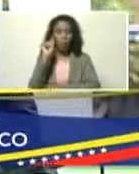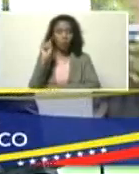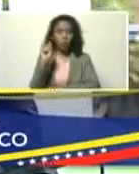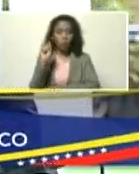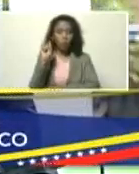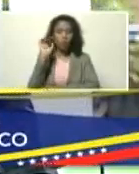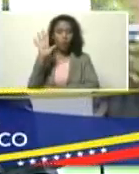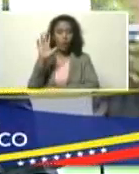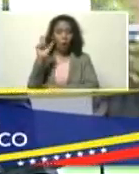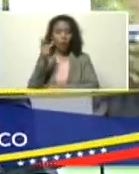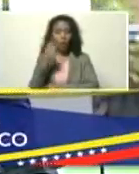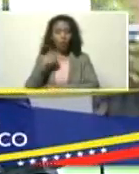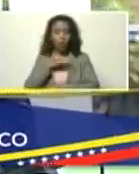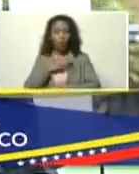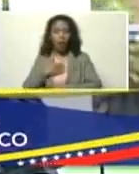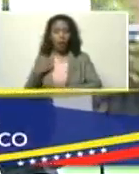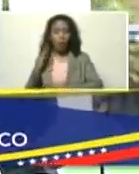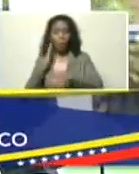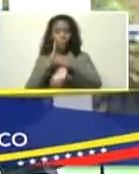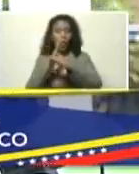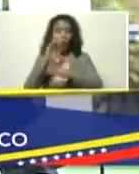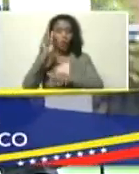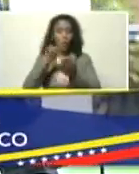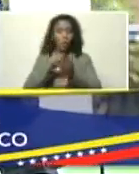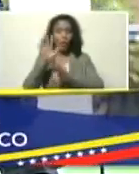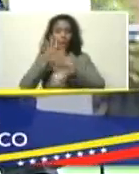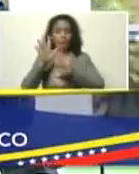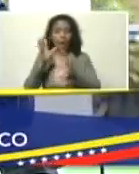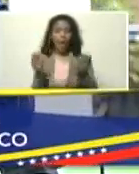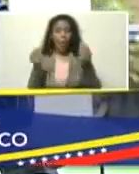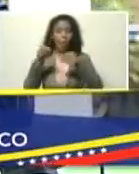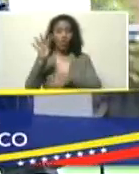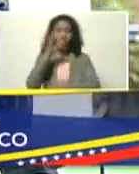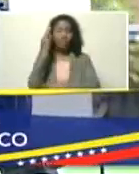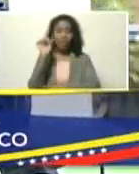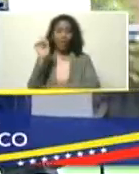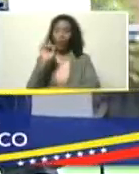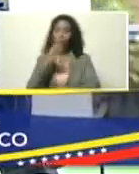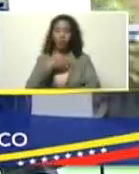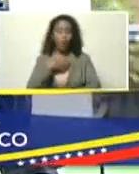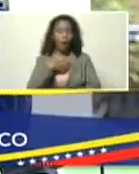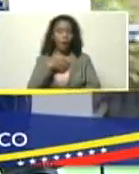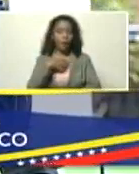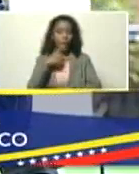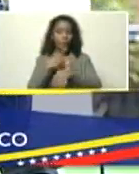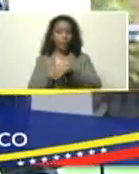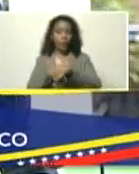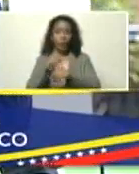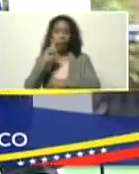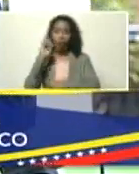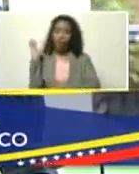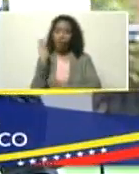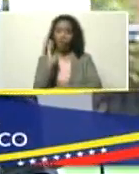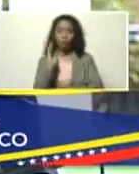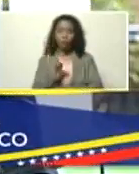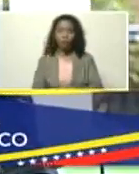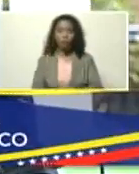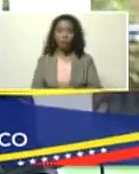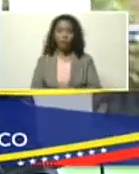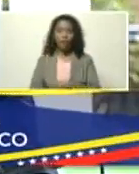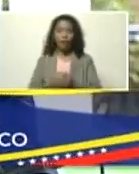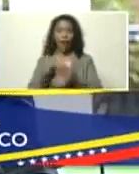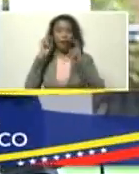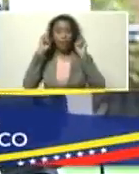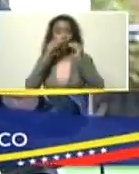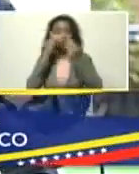que queríamos frenar allá en el 2015 con el Acuerdo de París, ya no era posible, que ya no era un periodo de no retorno. En base a esto,